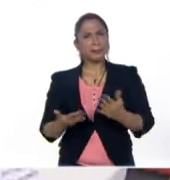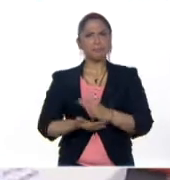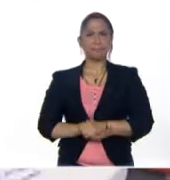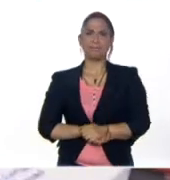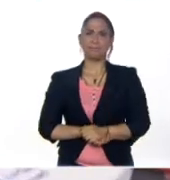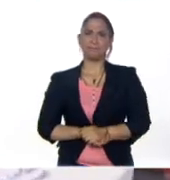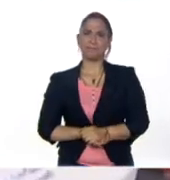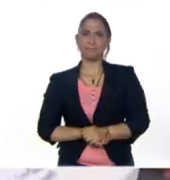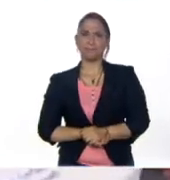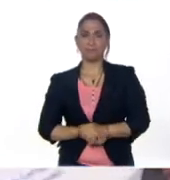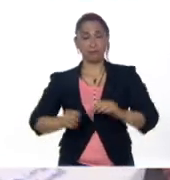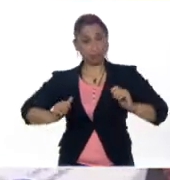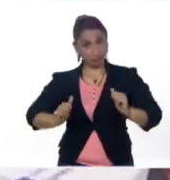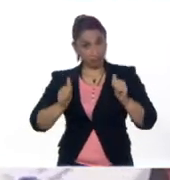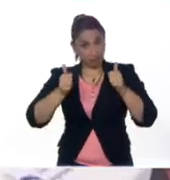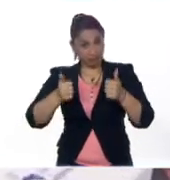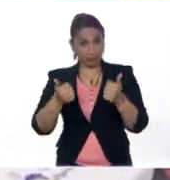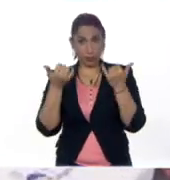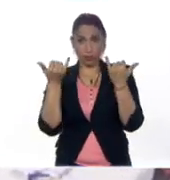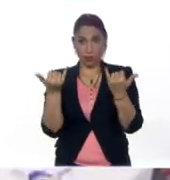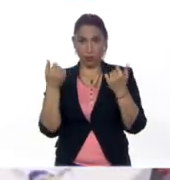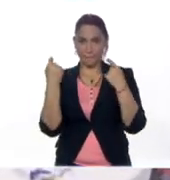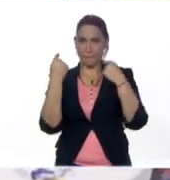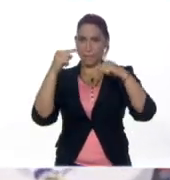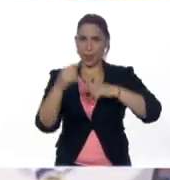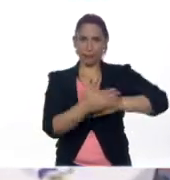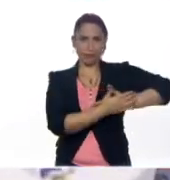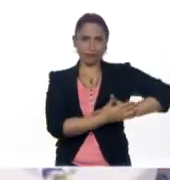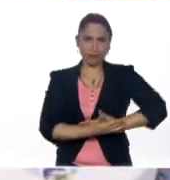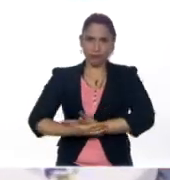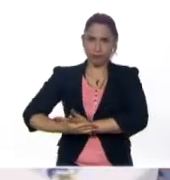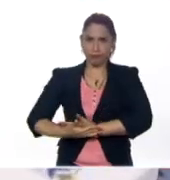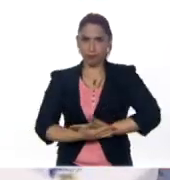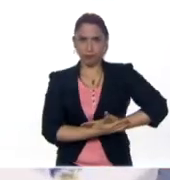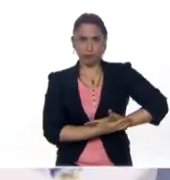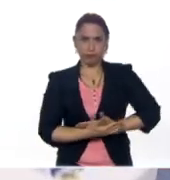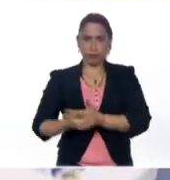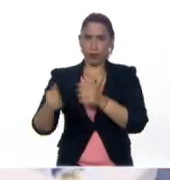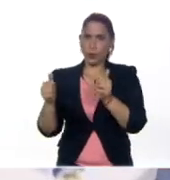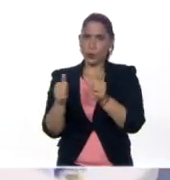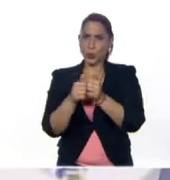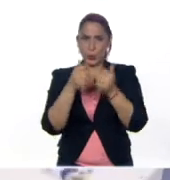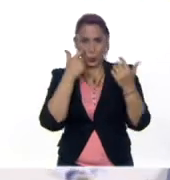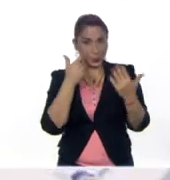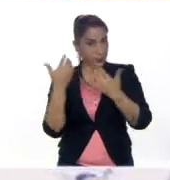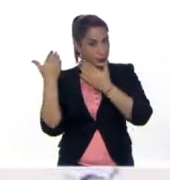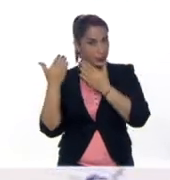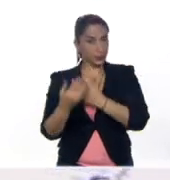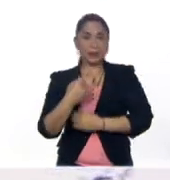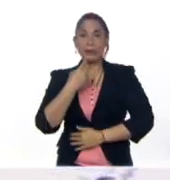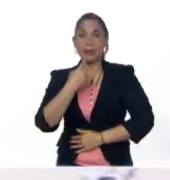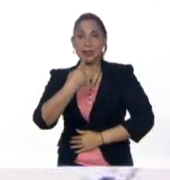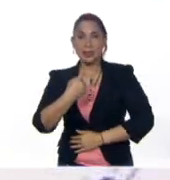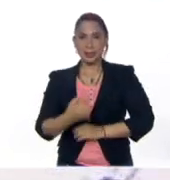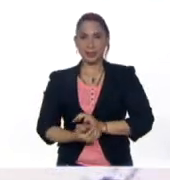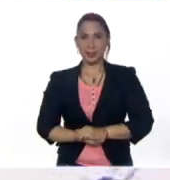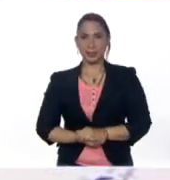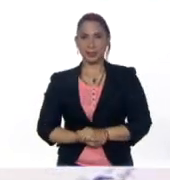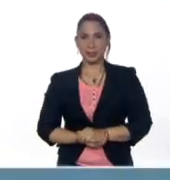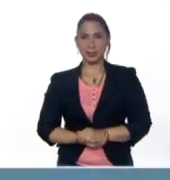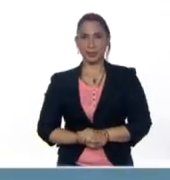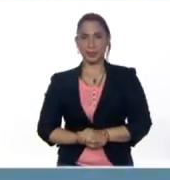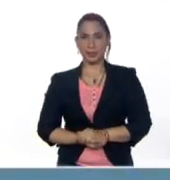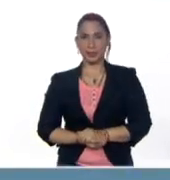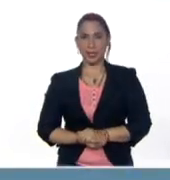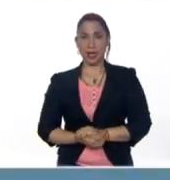con la etapa maternal, con esta rueda, ¿verdad? Y dice así. A la